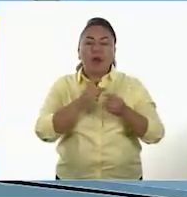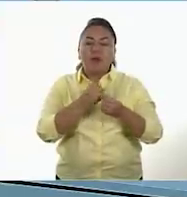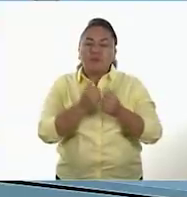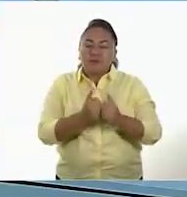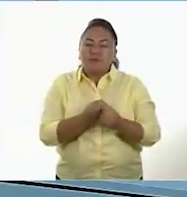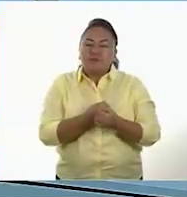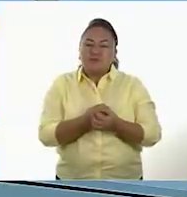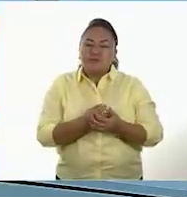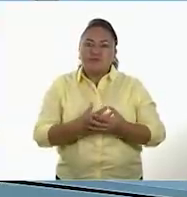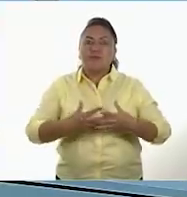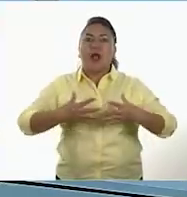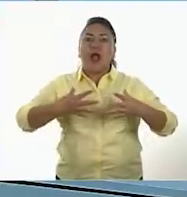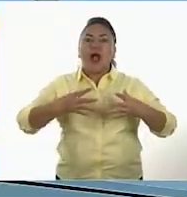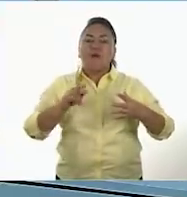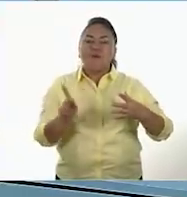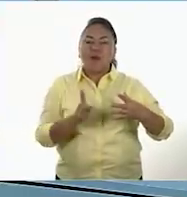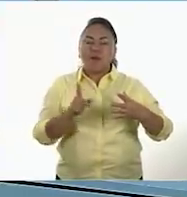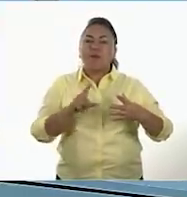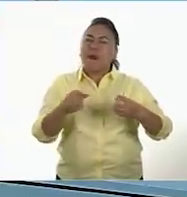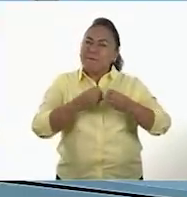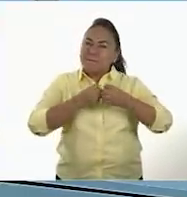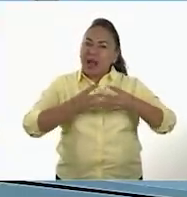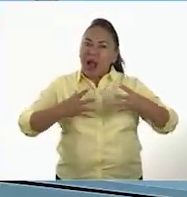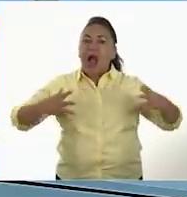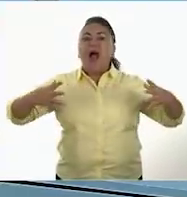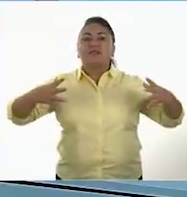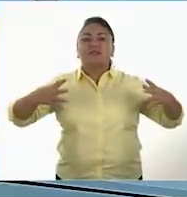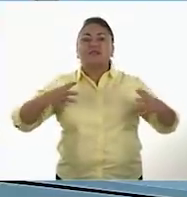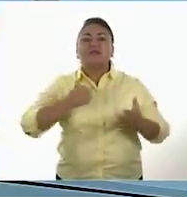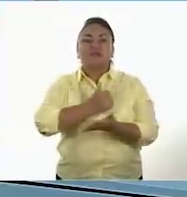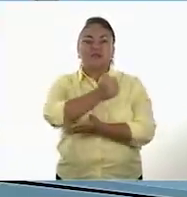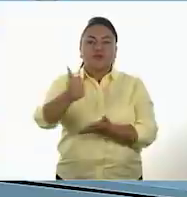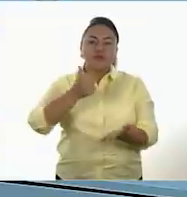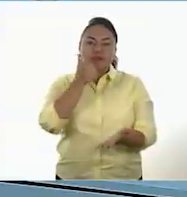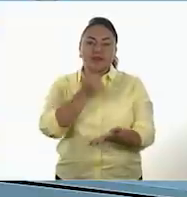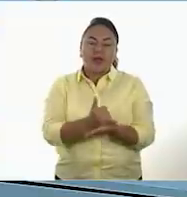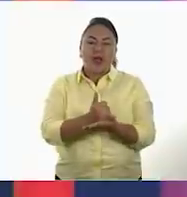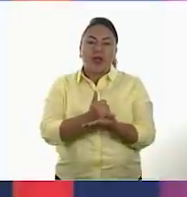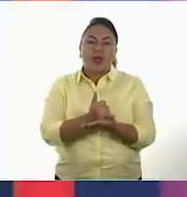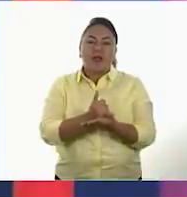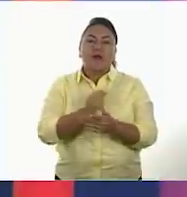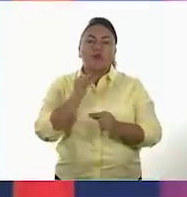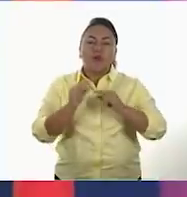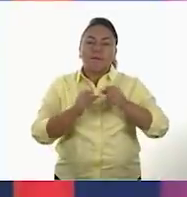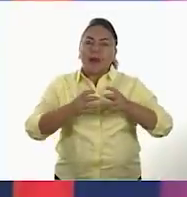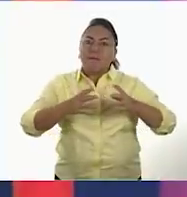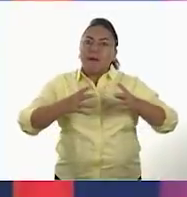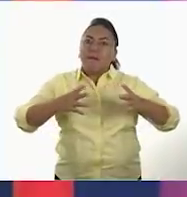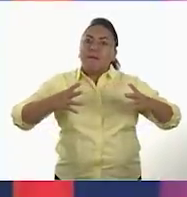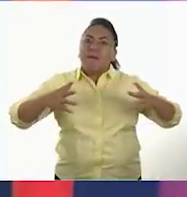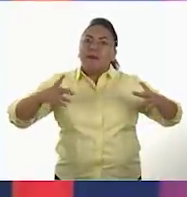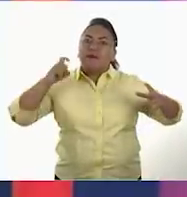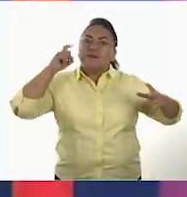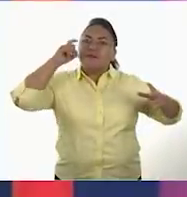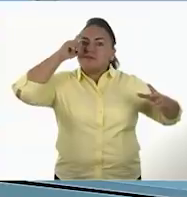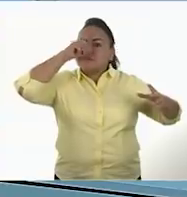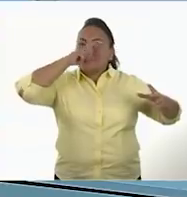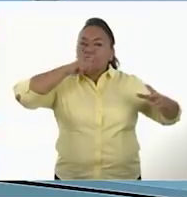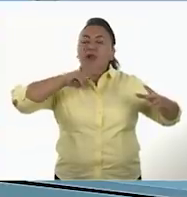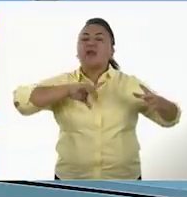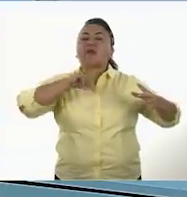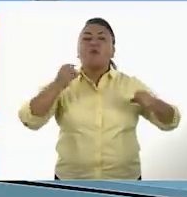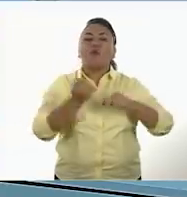y que dio paso a las ciudades con una relevancia muy importante y más compleja cada vez, y con un proceso de